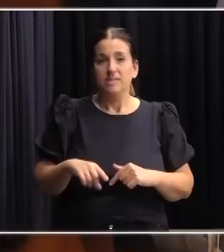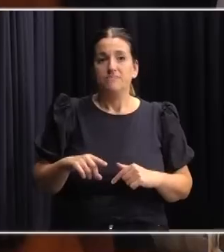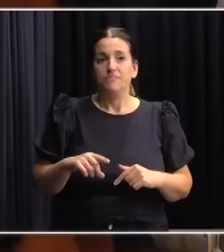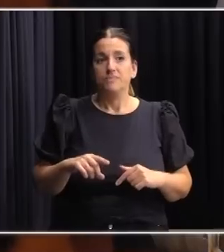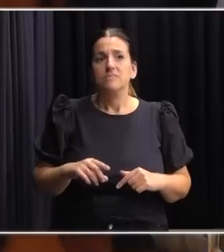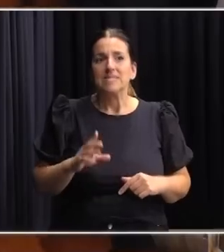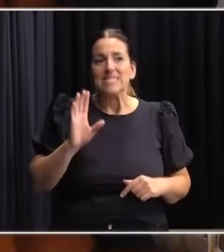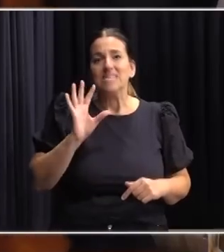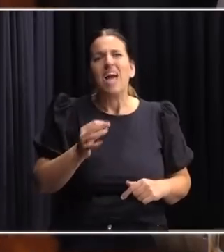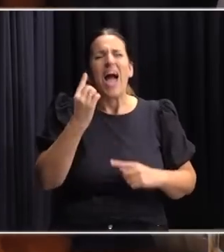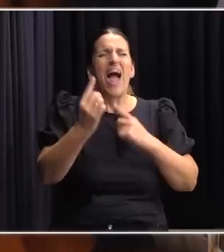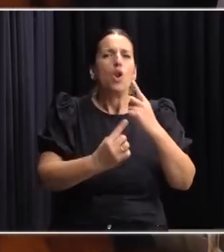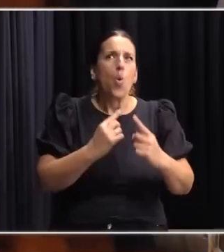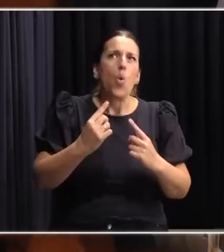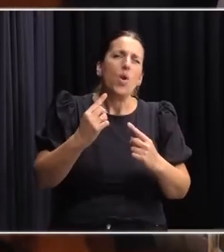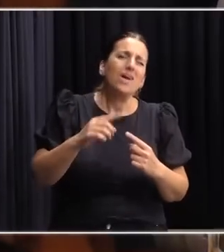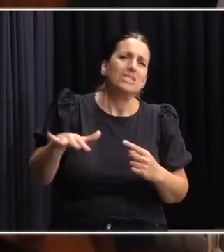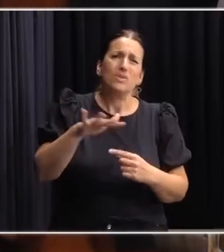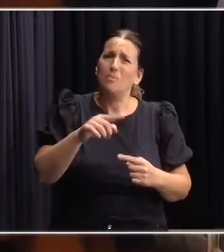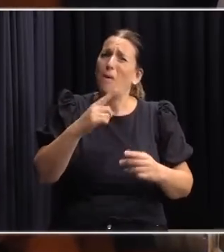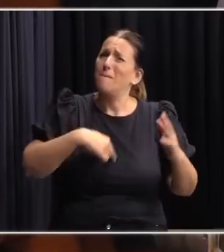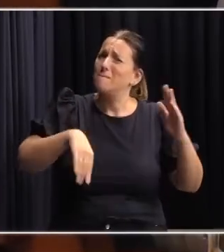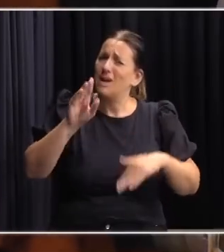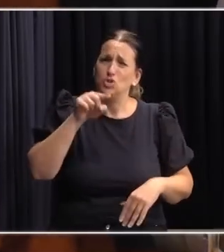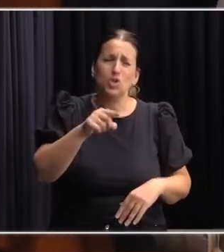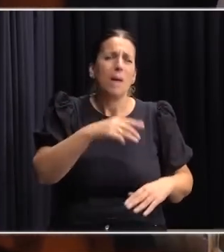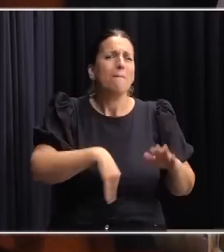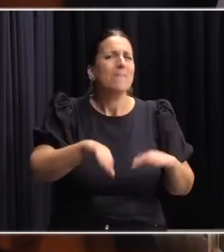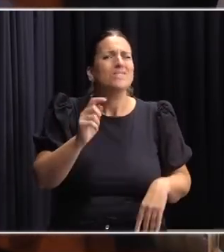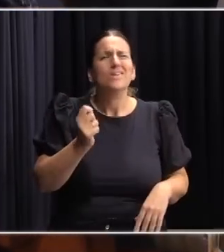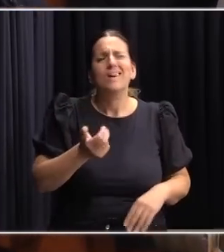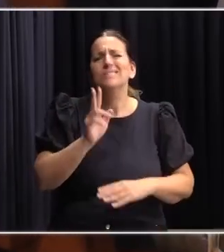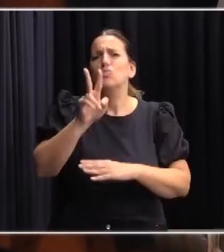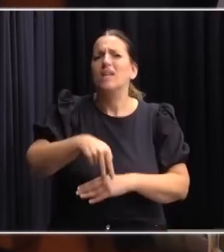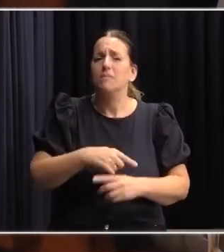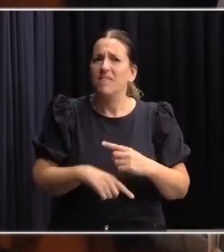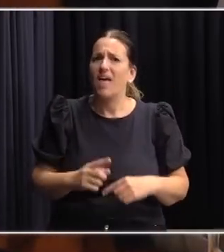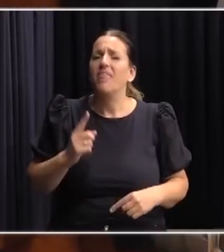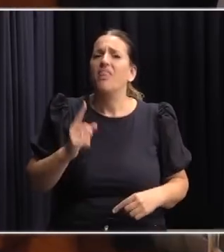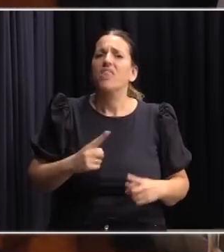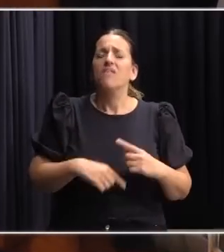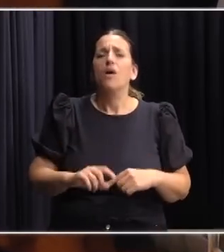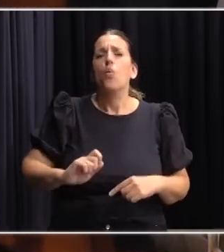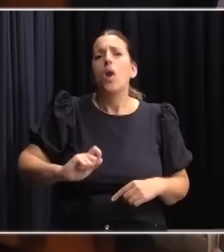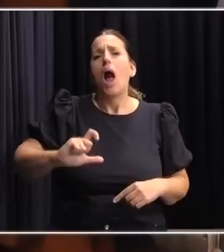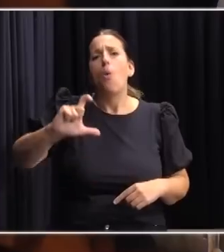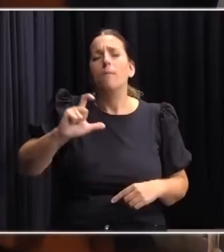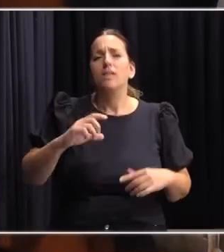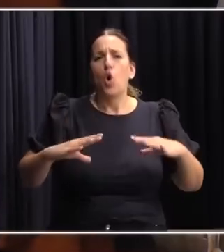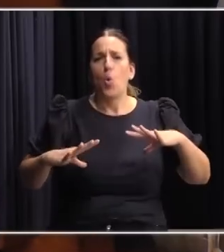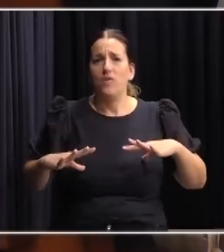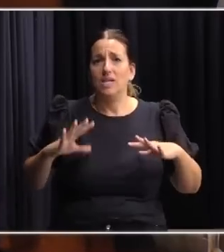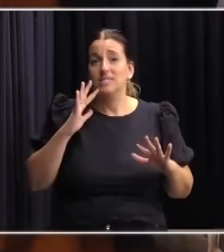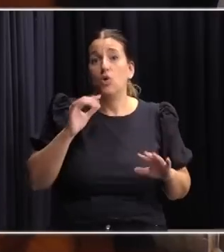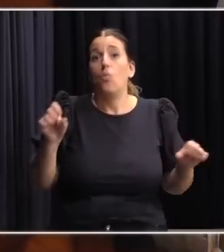Que salvo algún caso aislado, la mayoría, la gran mayoría, casi la unanimidad, tendrá un aumento en las jubilaciones